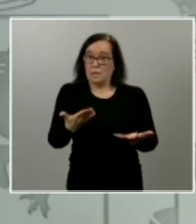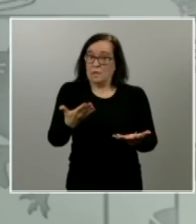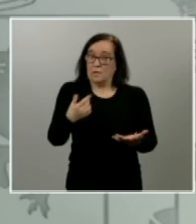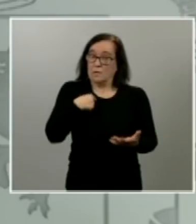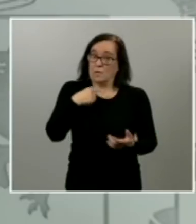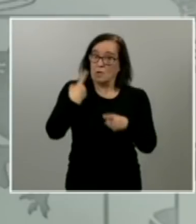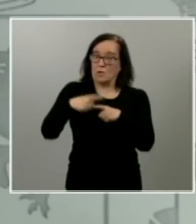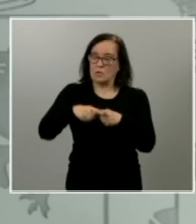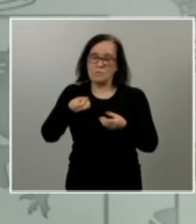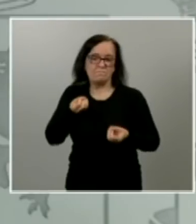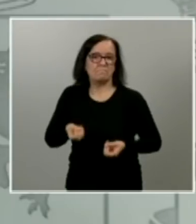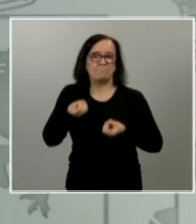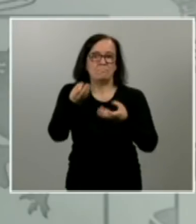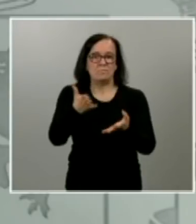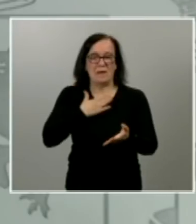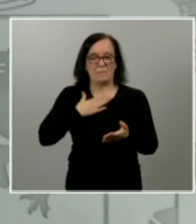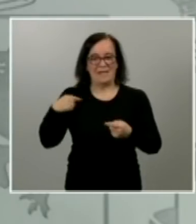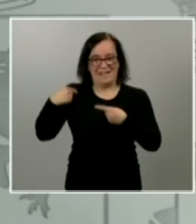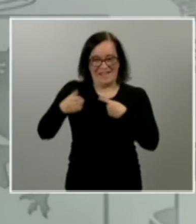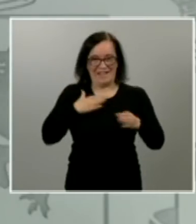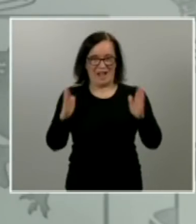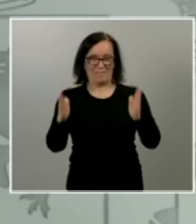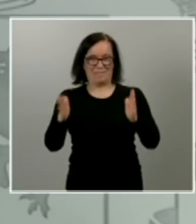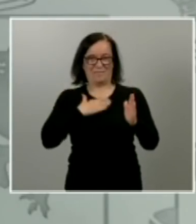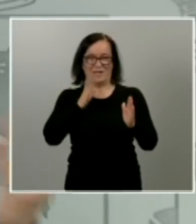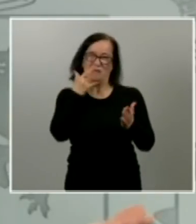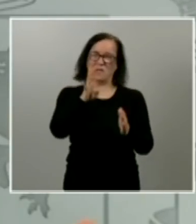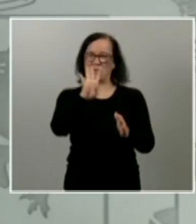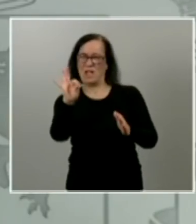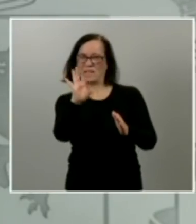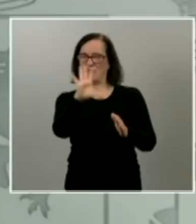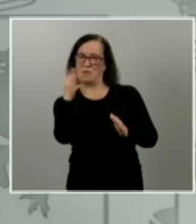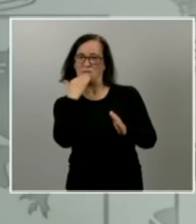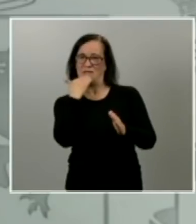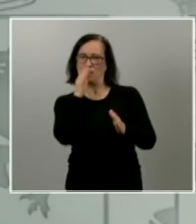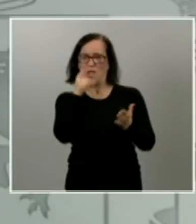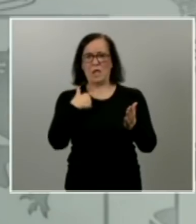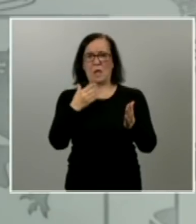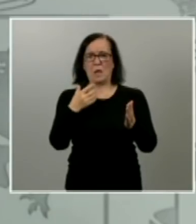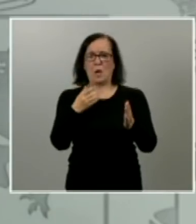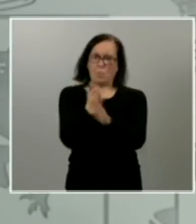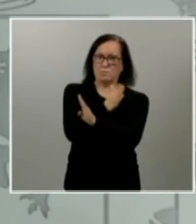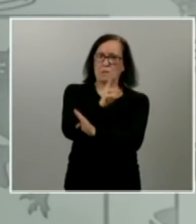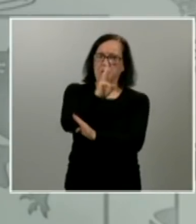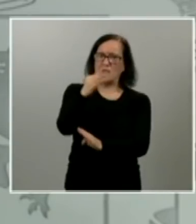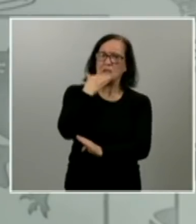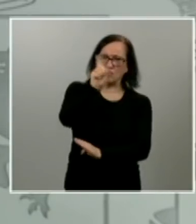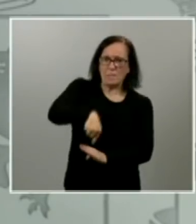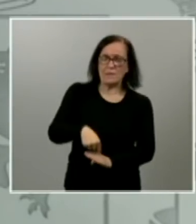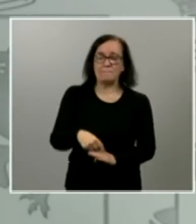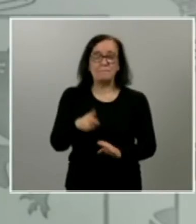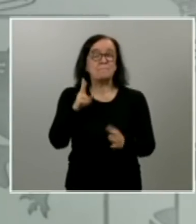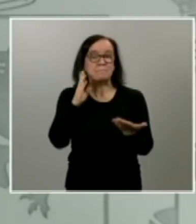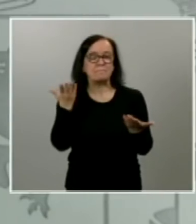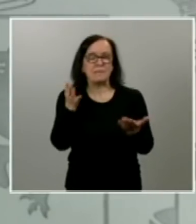trasladar sobre todo a mi generación aquellos que tenemos pues eso 40-50 años incluso a los que tienen 30 años mirad es evidente que